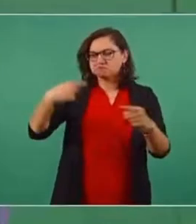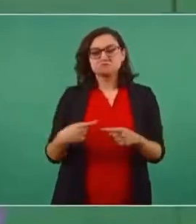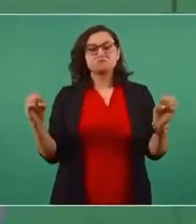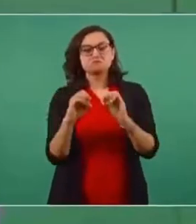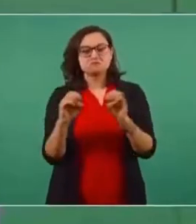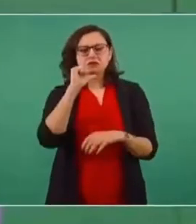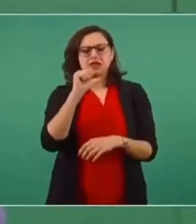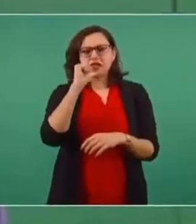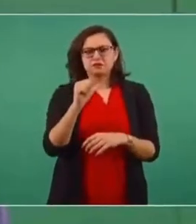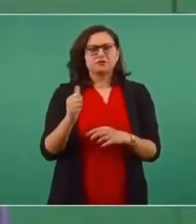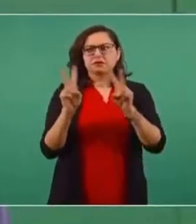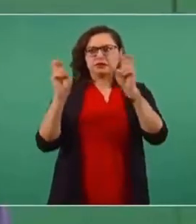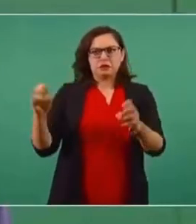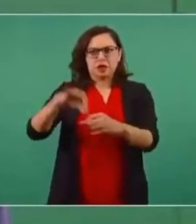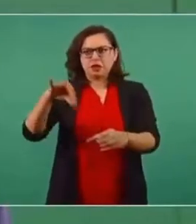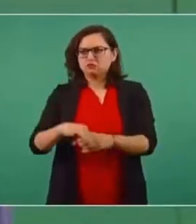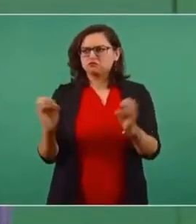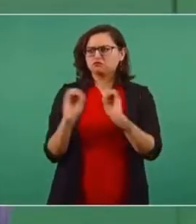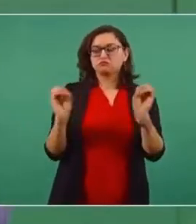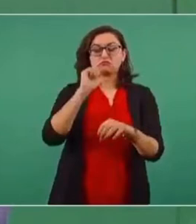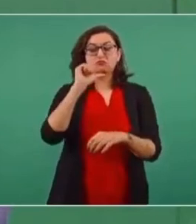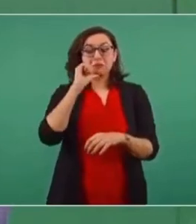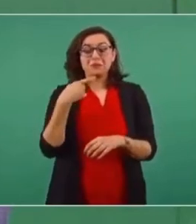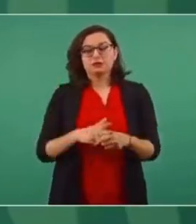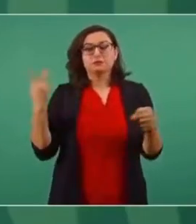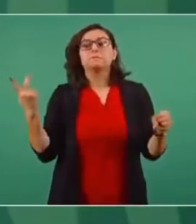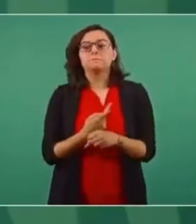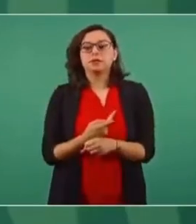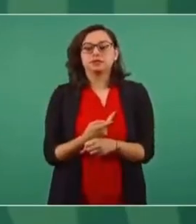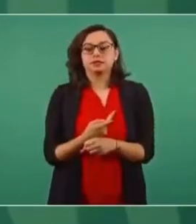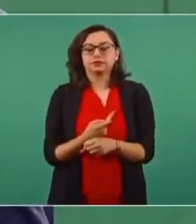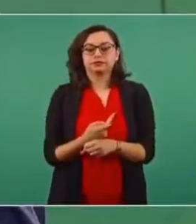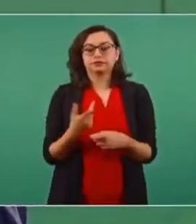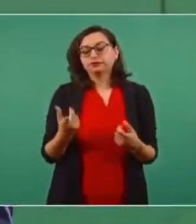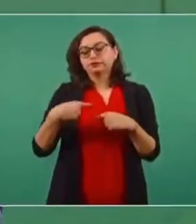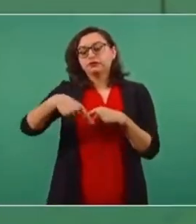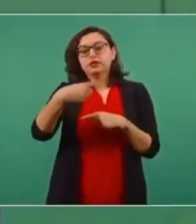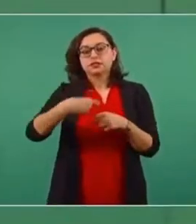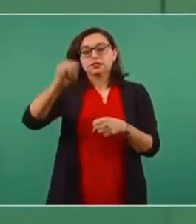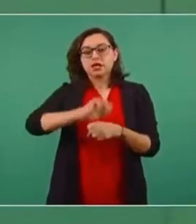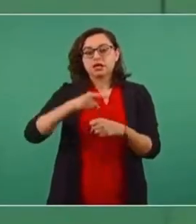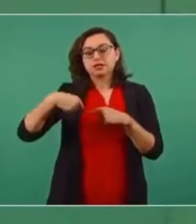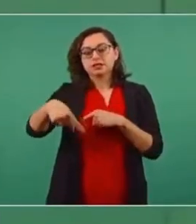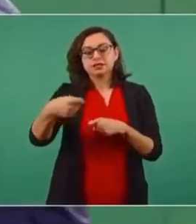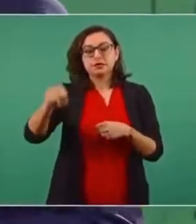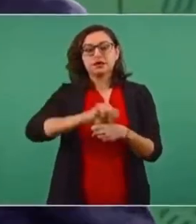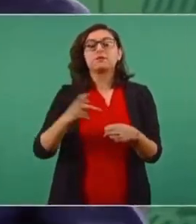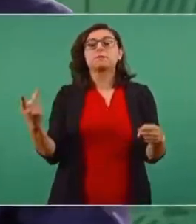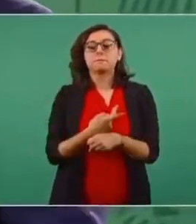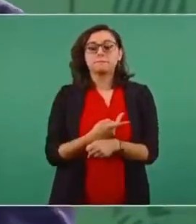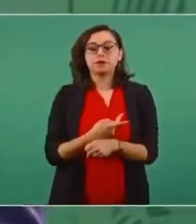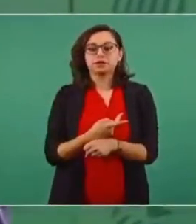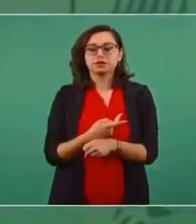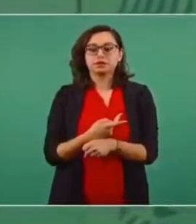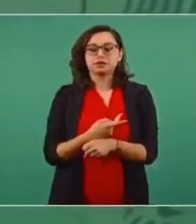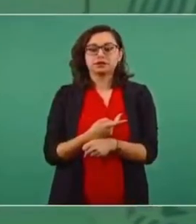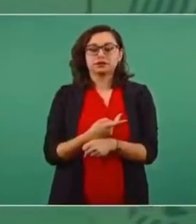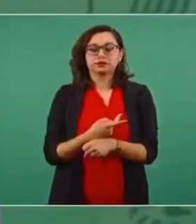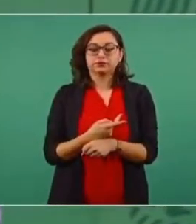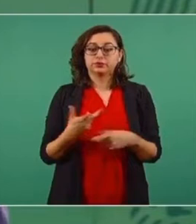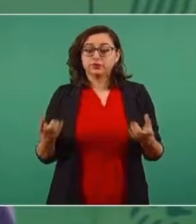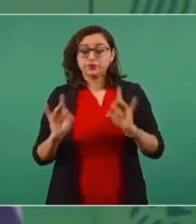Pero que no caigamos en la tentación. En esta semana hay muchas